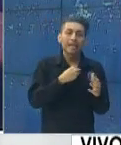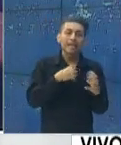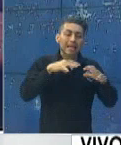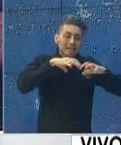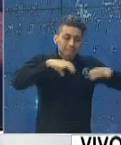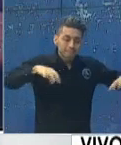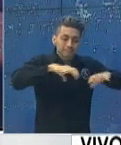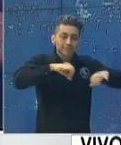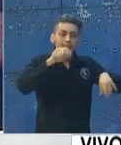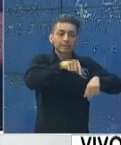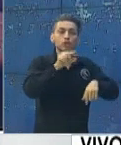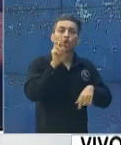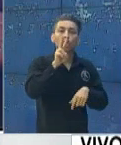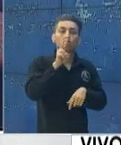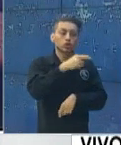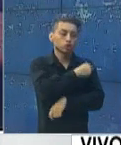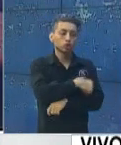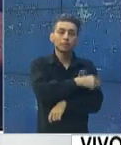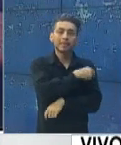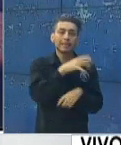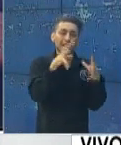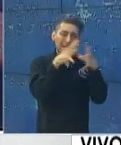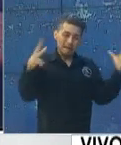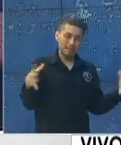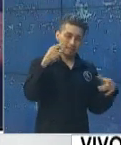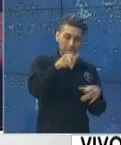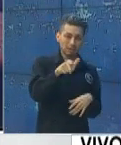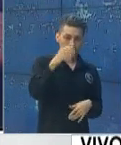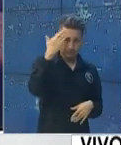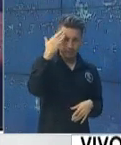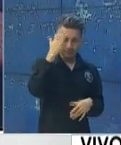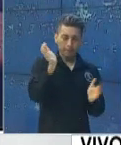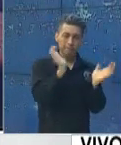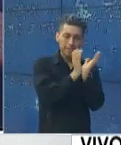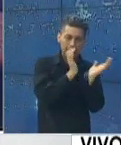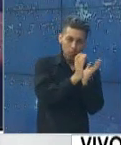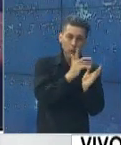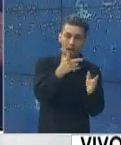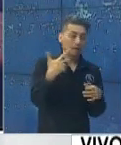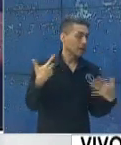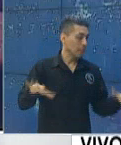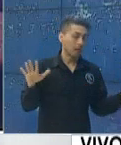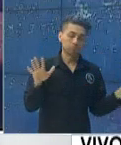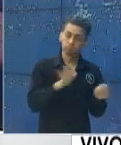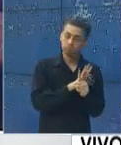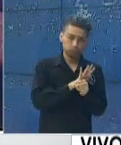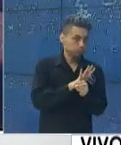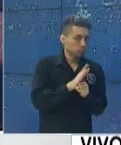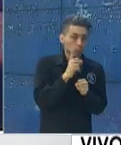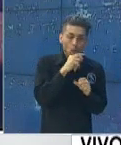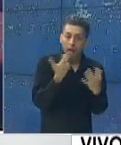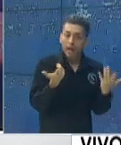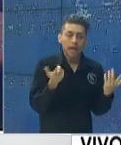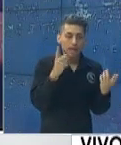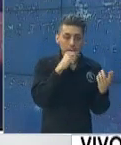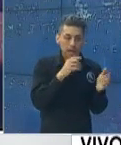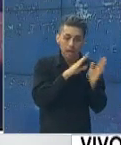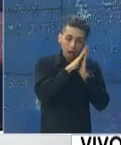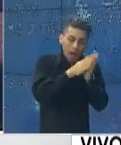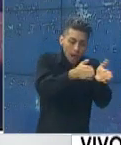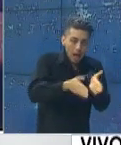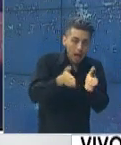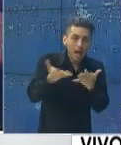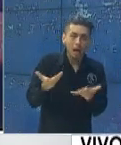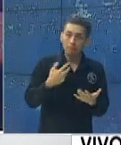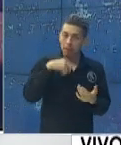a los dos hospitales grandes de referencia, que como ustedes han visto, están colapsados. No solamente ya no se daban abasto